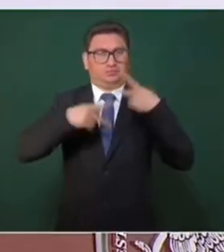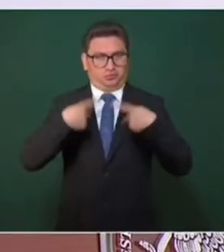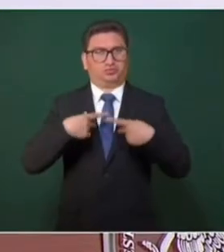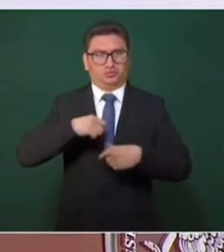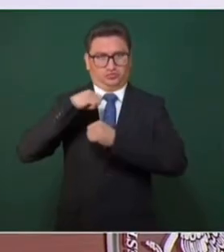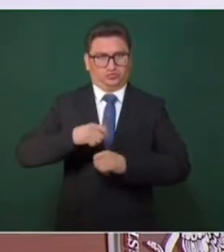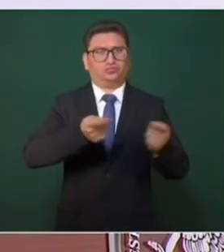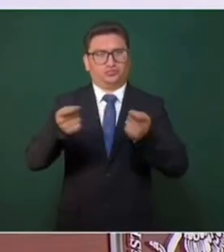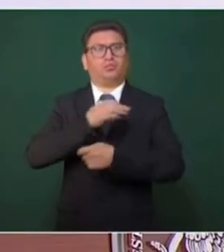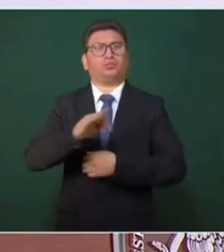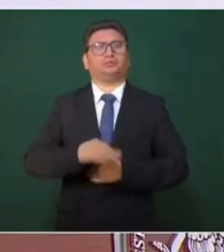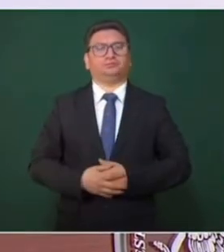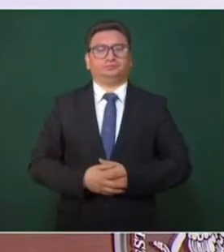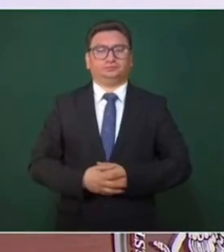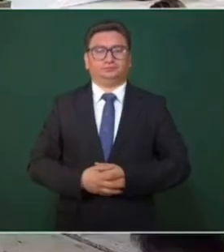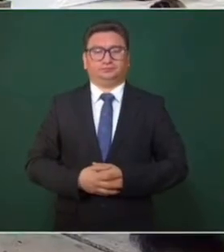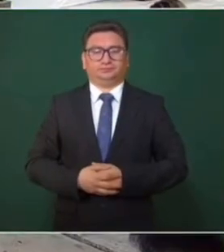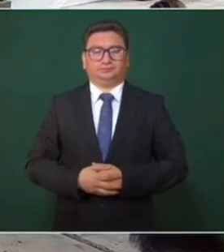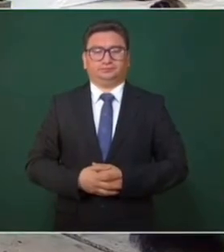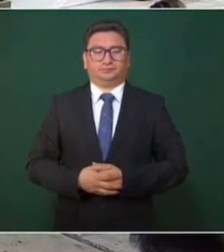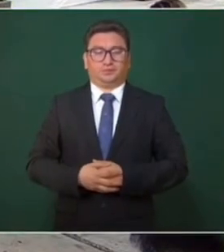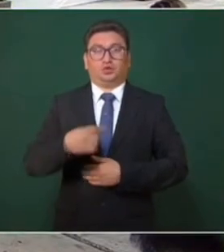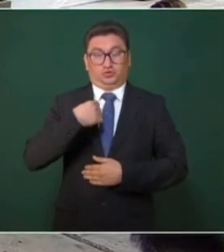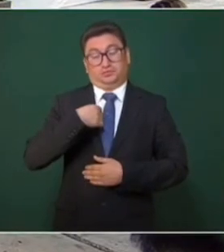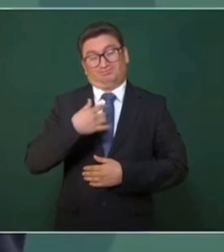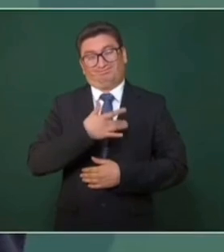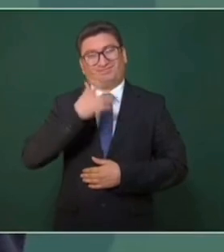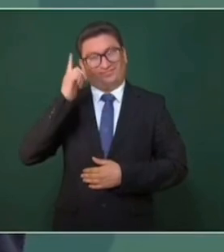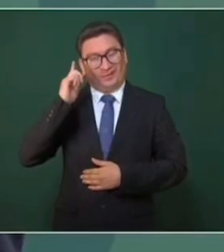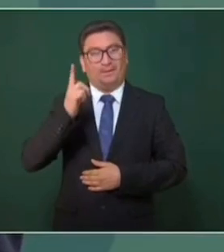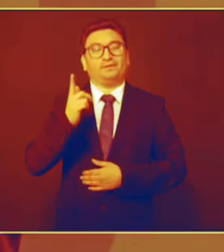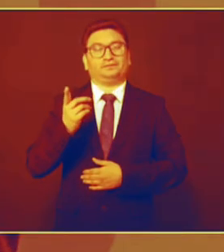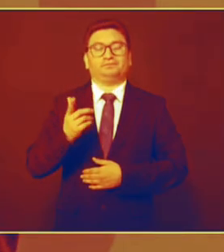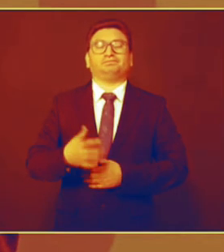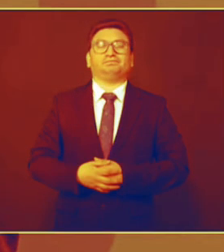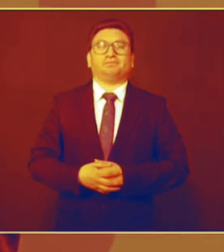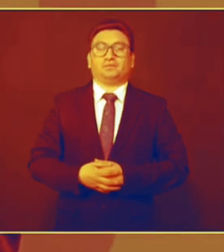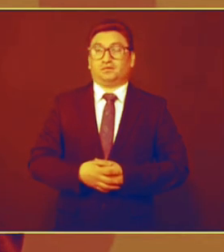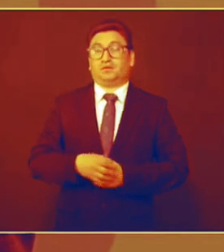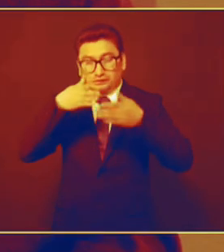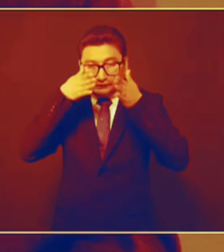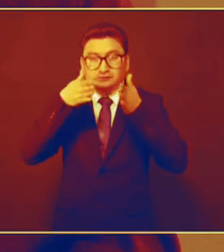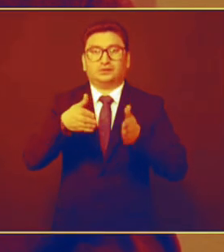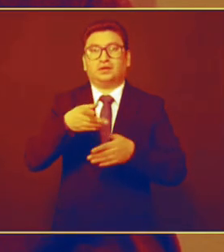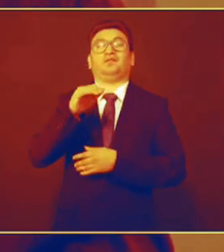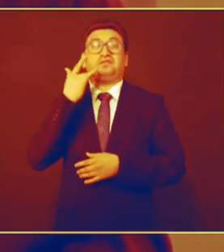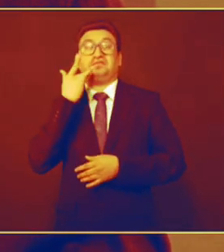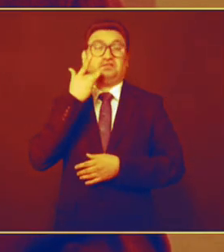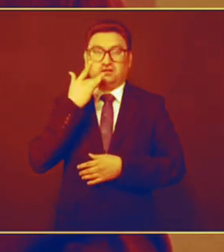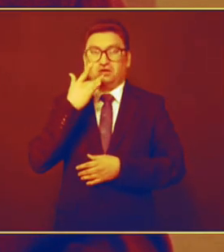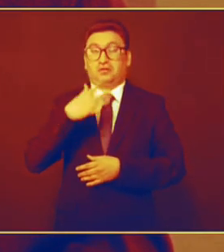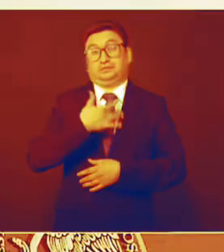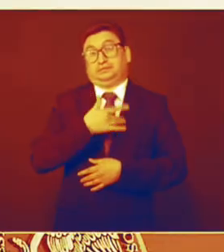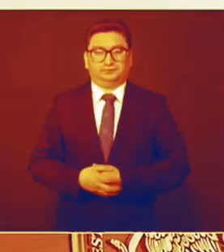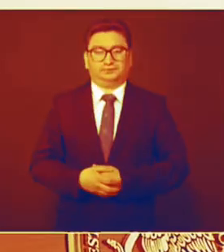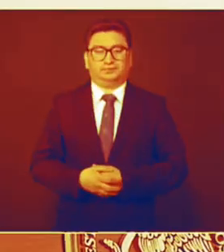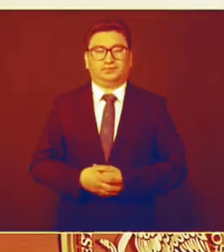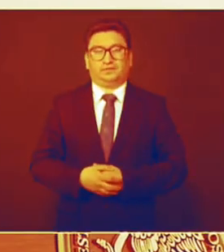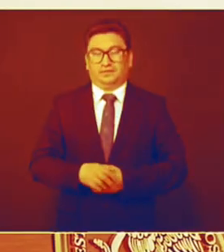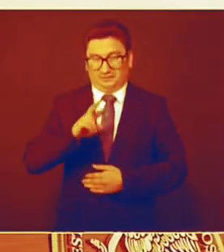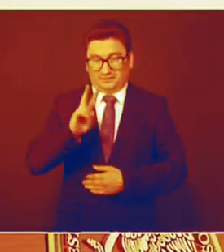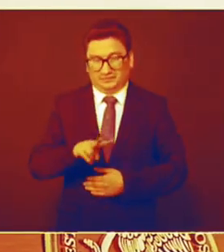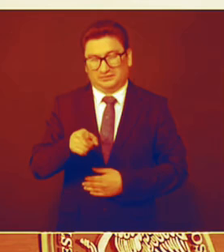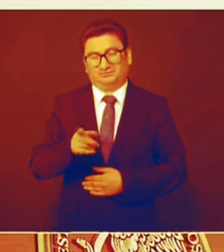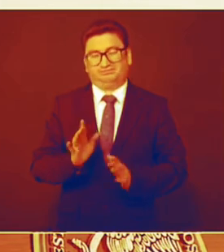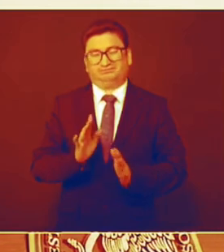tenga las riendas de poder en sus manos. Yo espero que los conservadores, los fifís, los que se creen fifís porque tampoco son tan